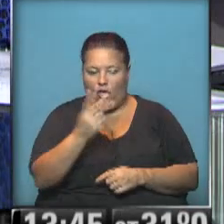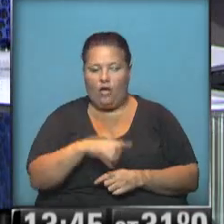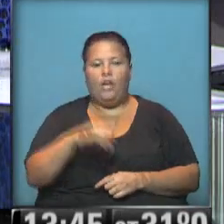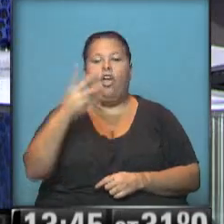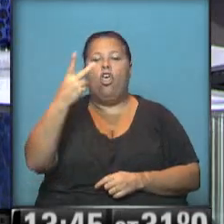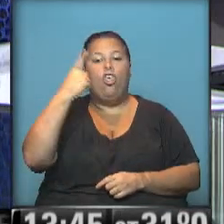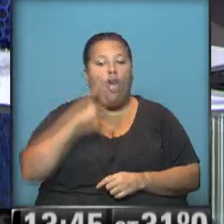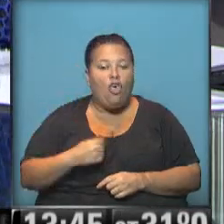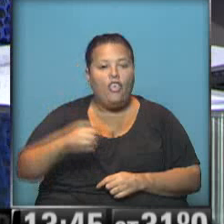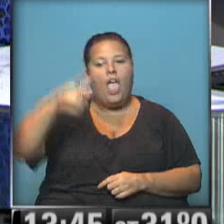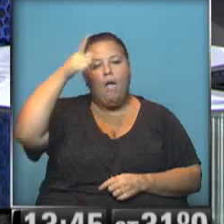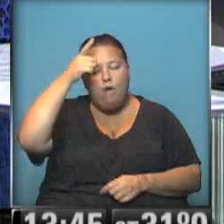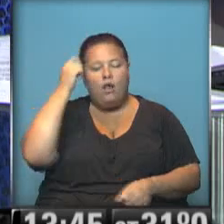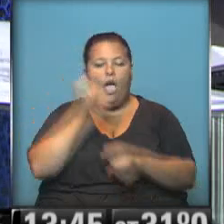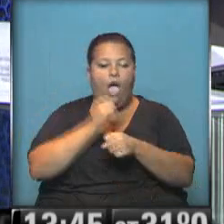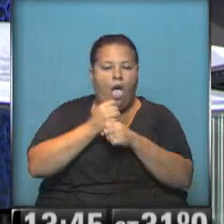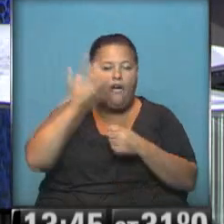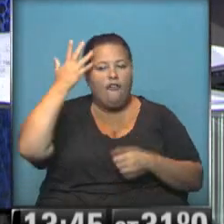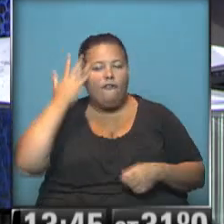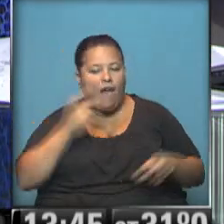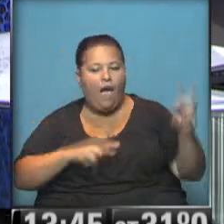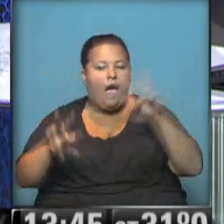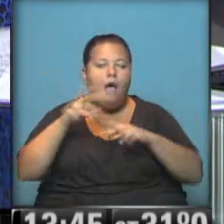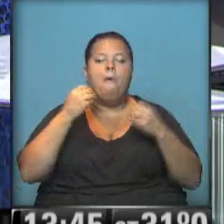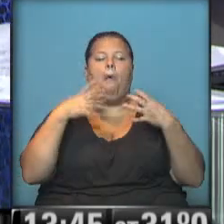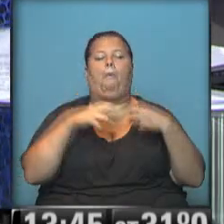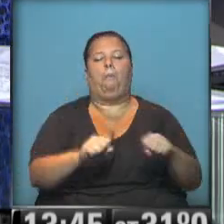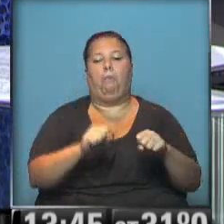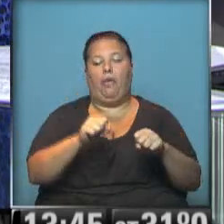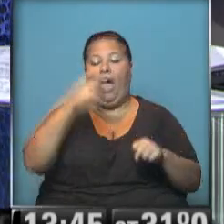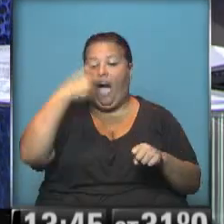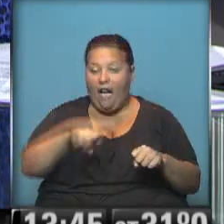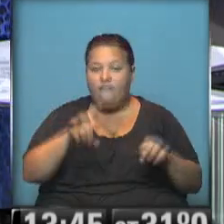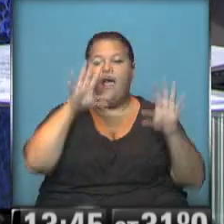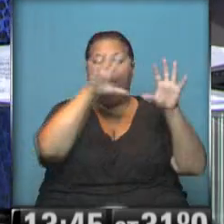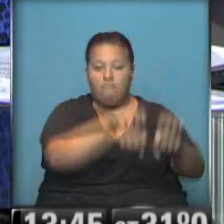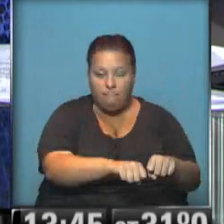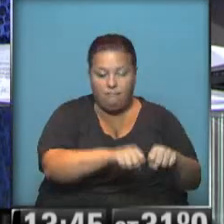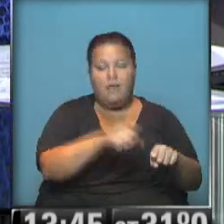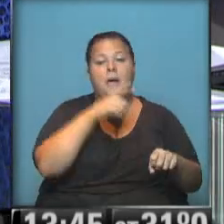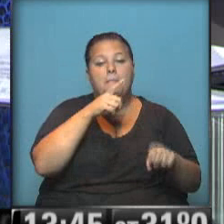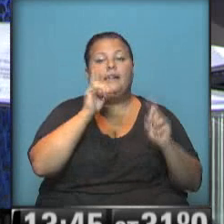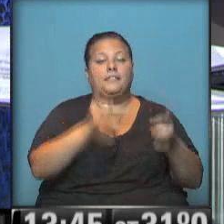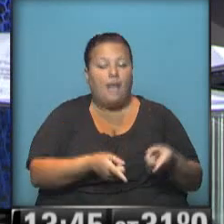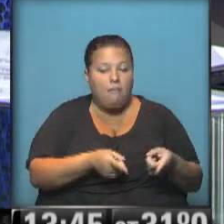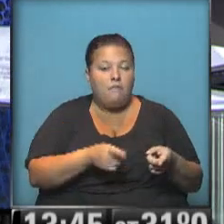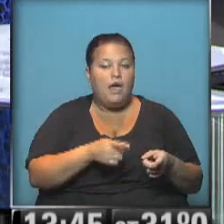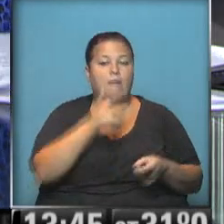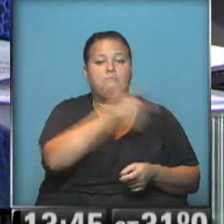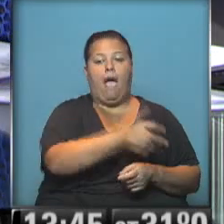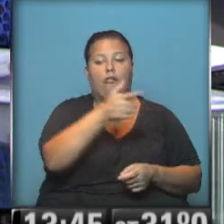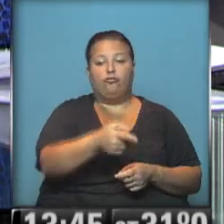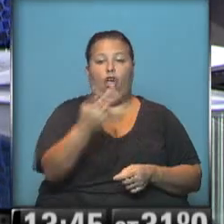horas le llevó a las fuerzas de seguridad francesas poder localizar y finalmente atrapar. Aparentemente también haber